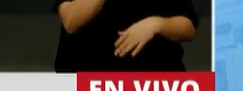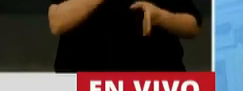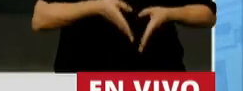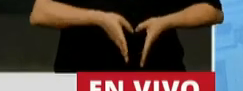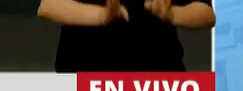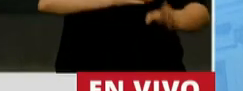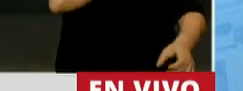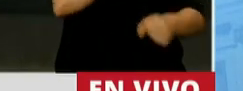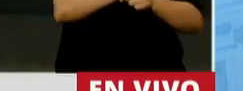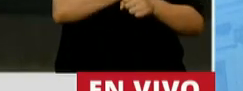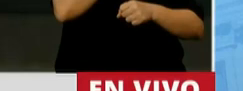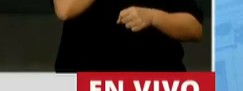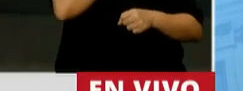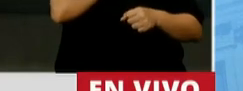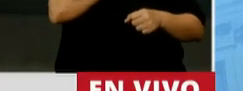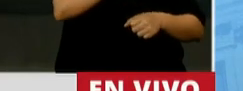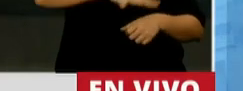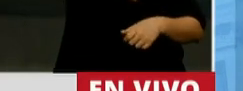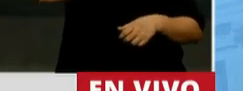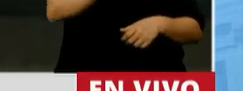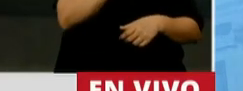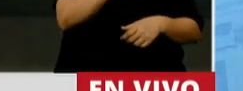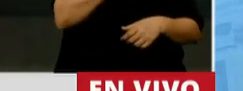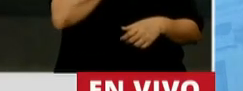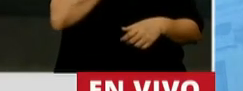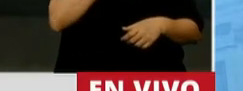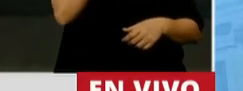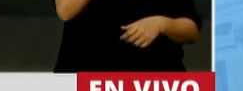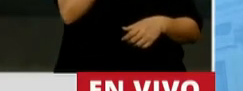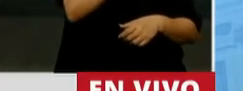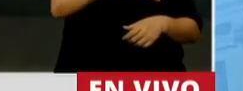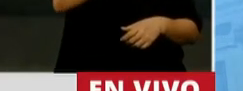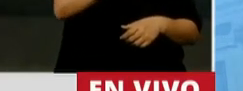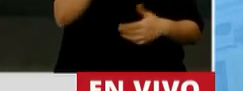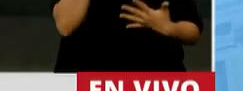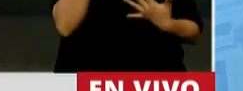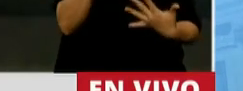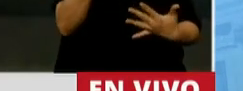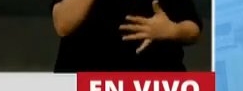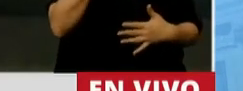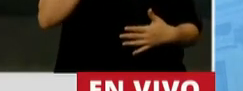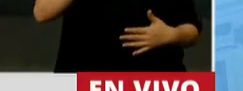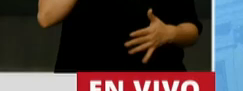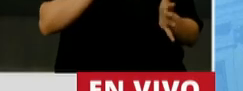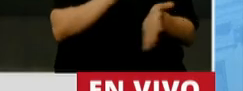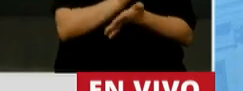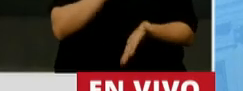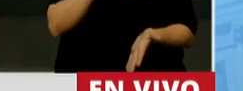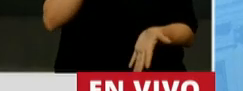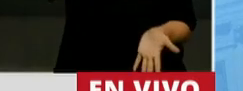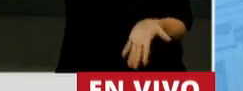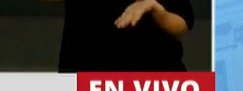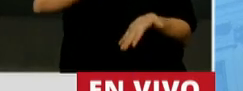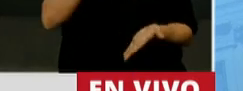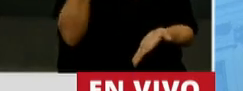en el túnel de Agua Negra, que es la obra emblemática para los sanjuaninos y para el centro del país, y creo la